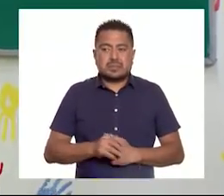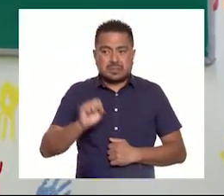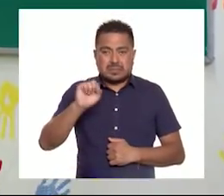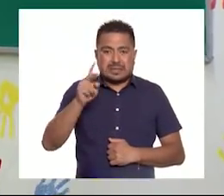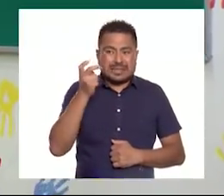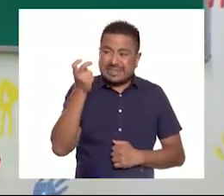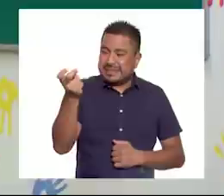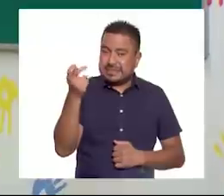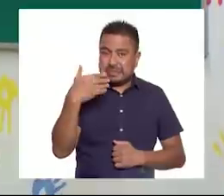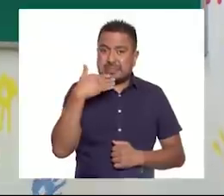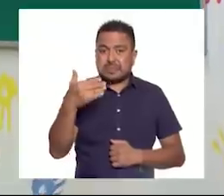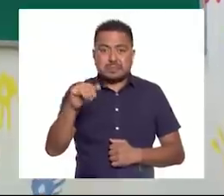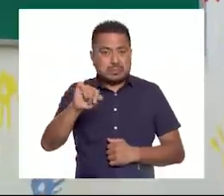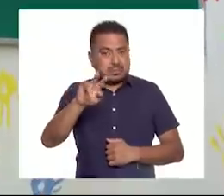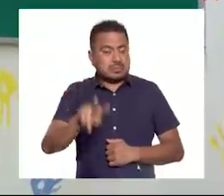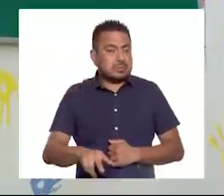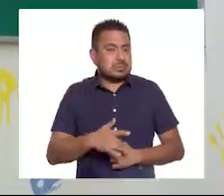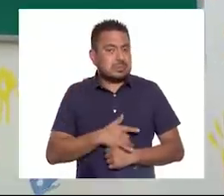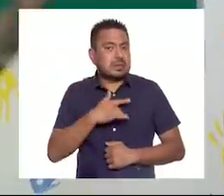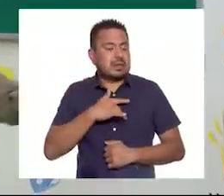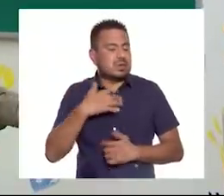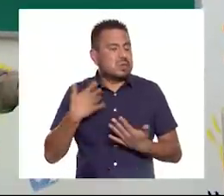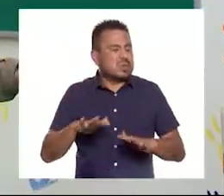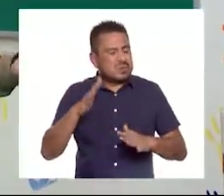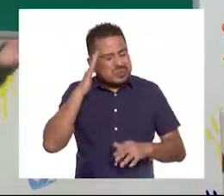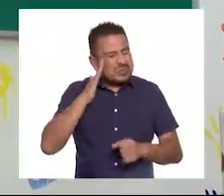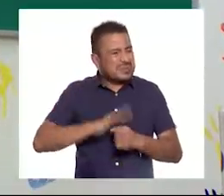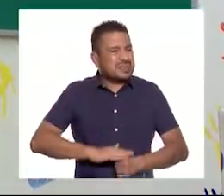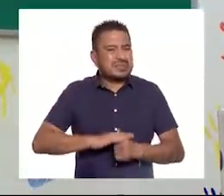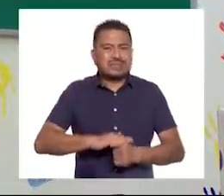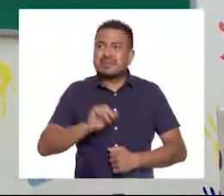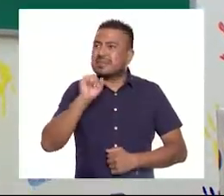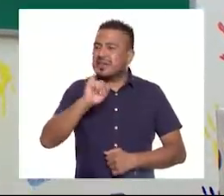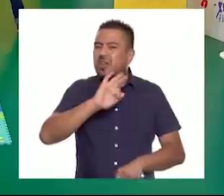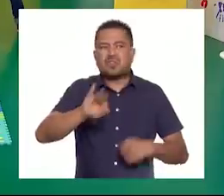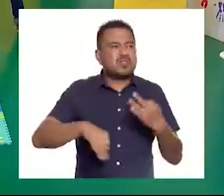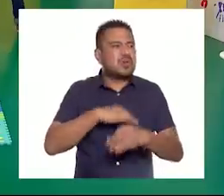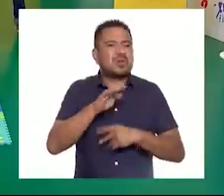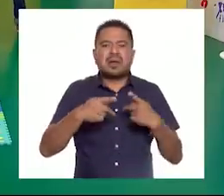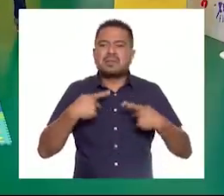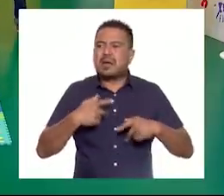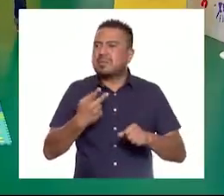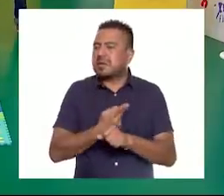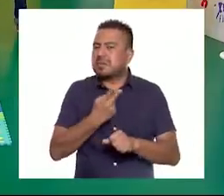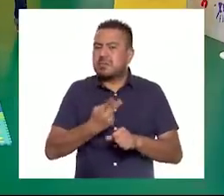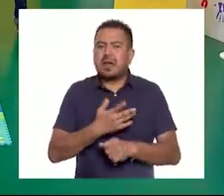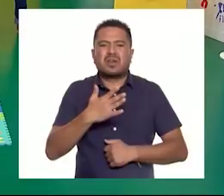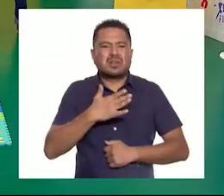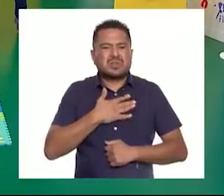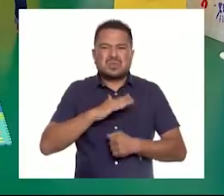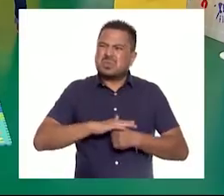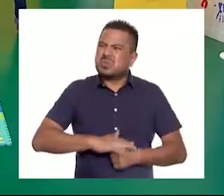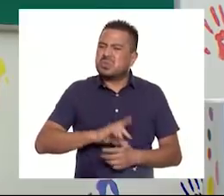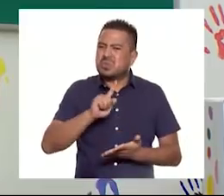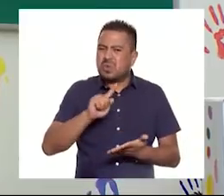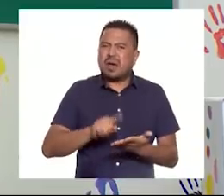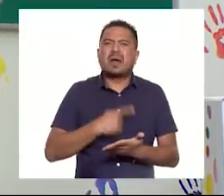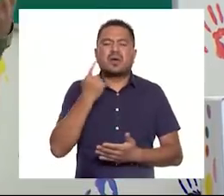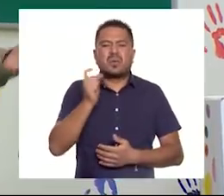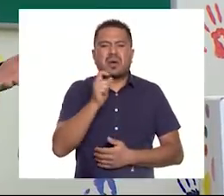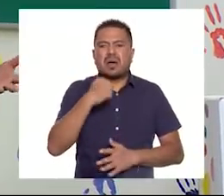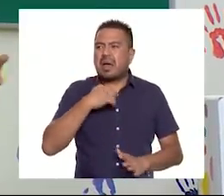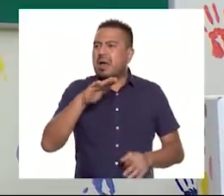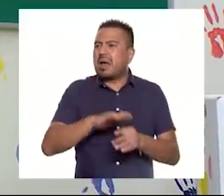Exactamente. ¿Verdad que sí han sentido frustración? ¡Claro! A todas las personas nos pasa. Yo me frustré una vez cuando